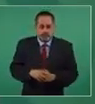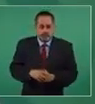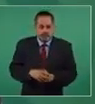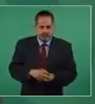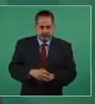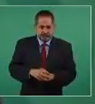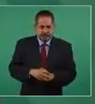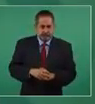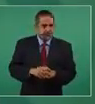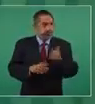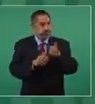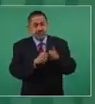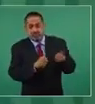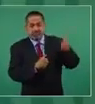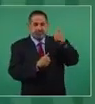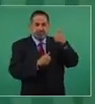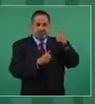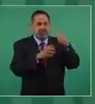Son los de arriba.